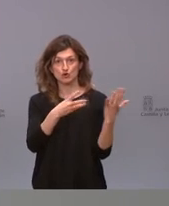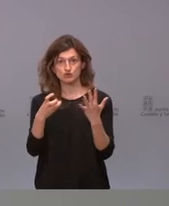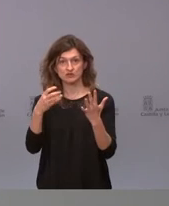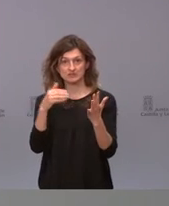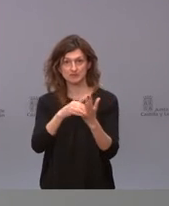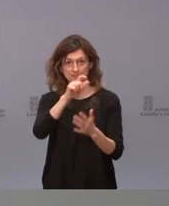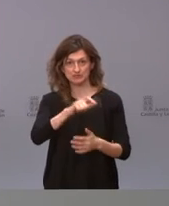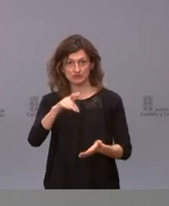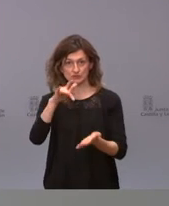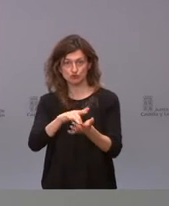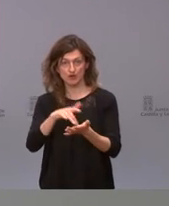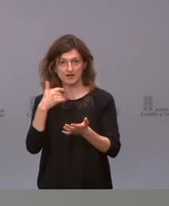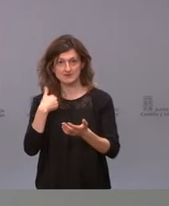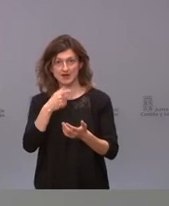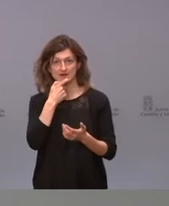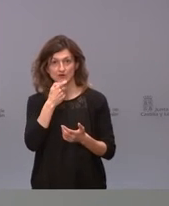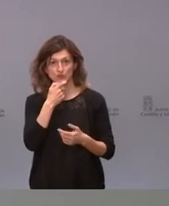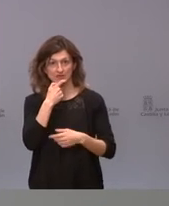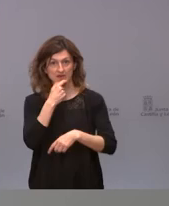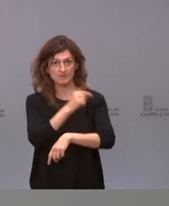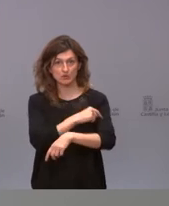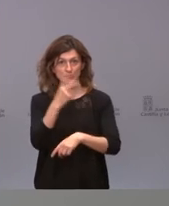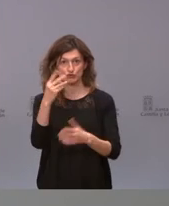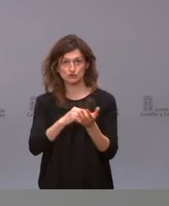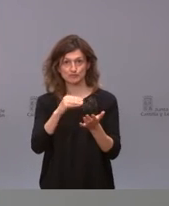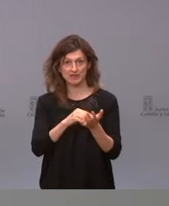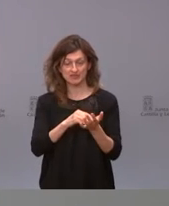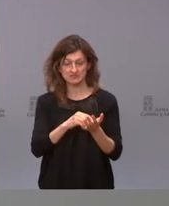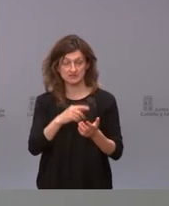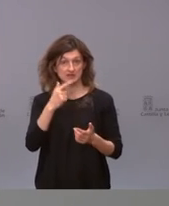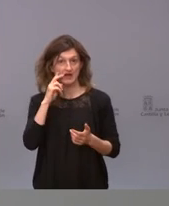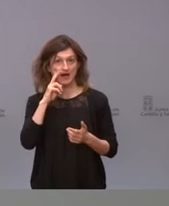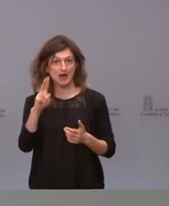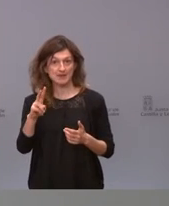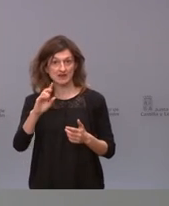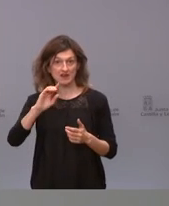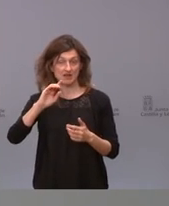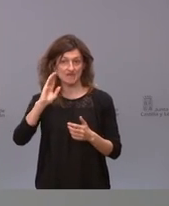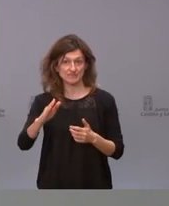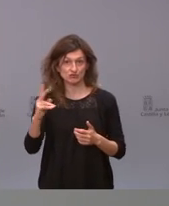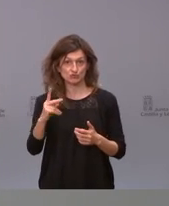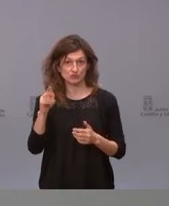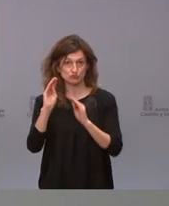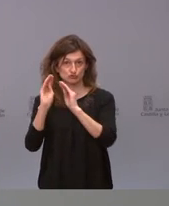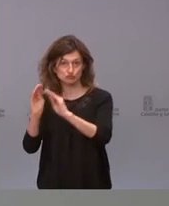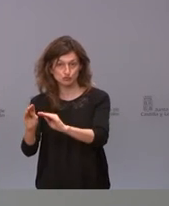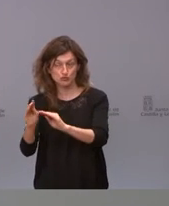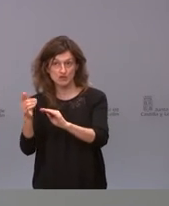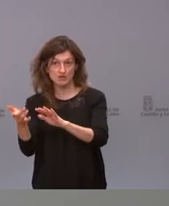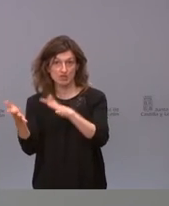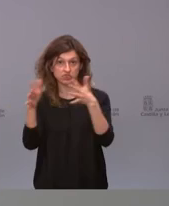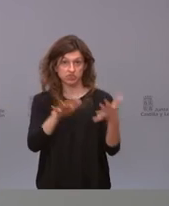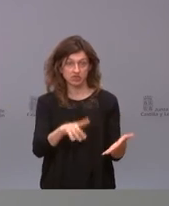personas que han sido vacunadas en el Reino Unido con las dos dosis estar viendo cuáles son sus efectos secundarios y si merece la pena